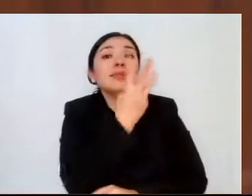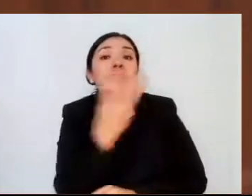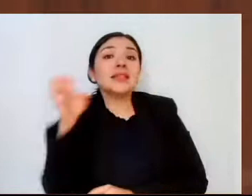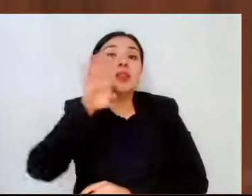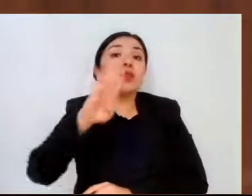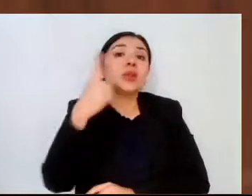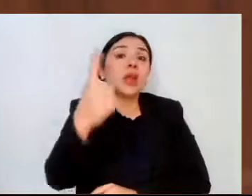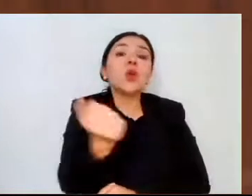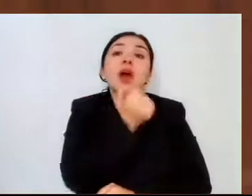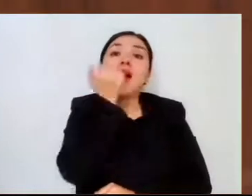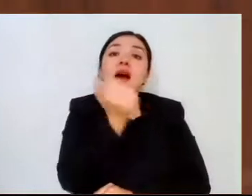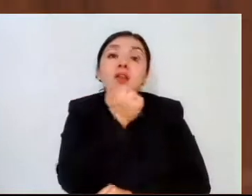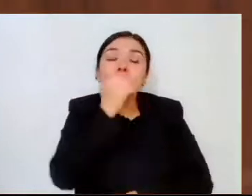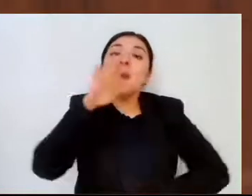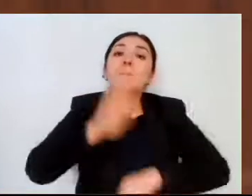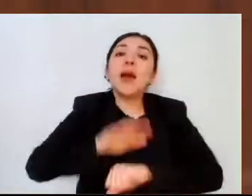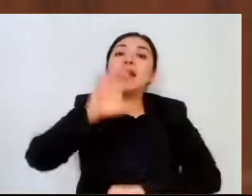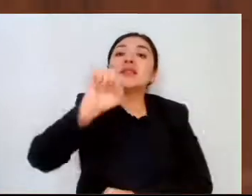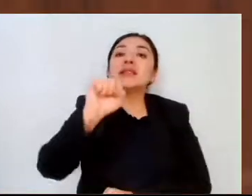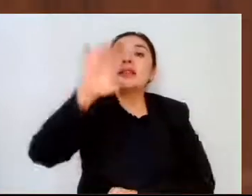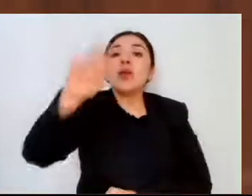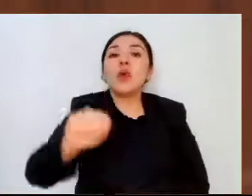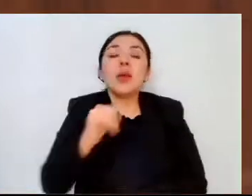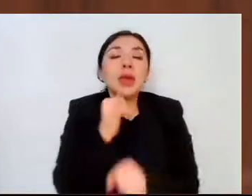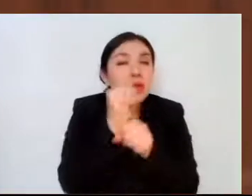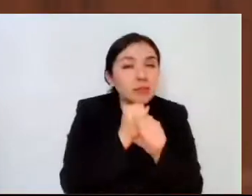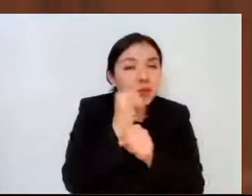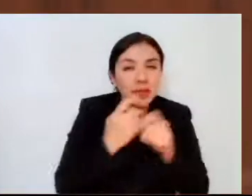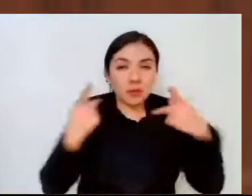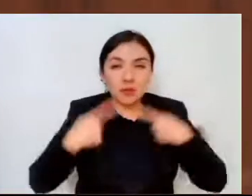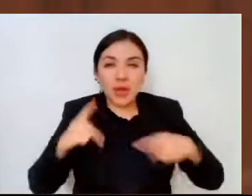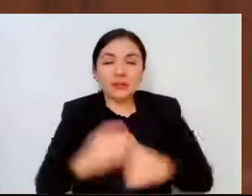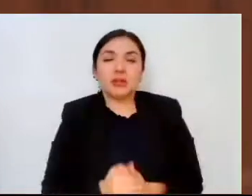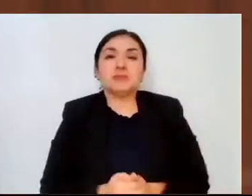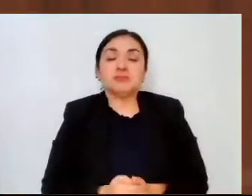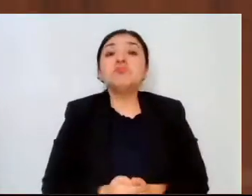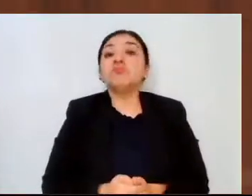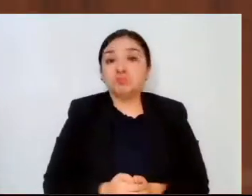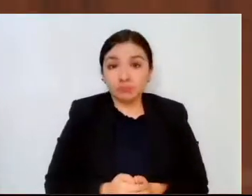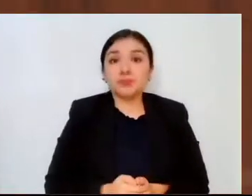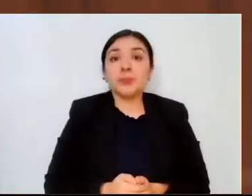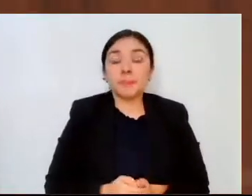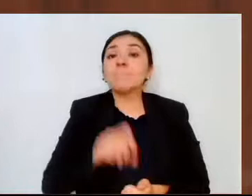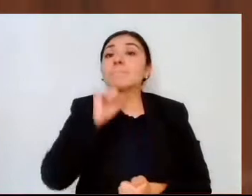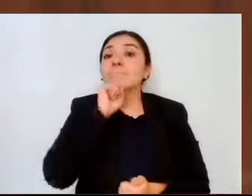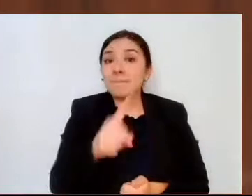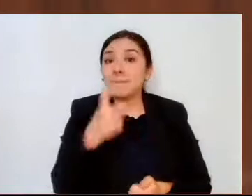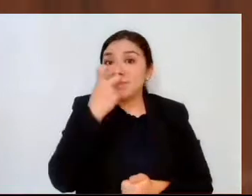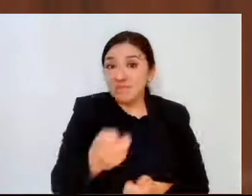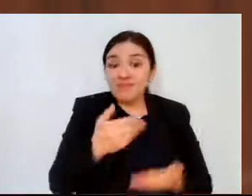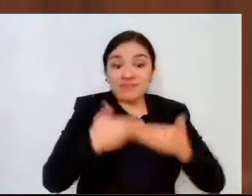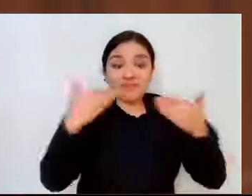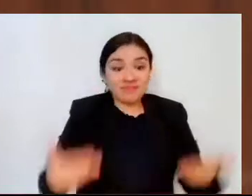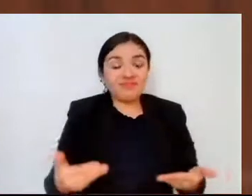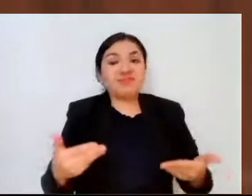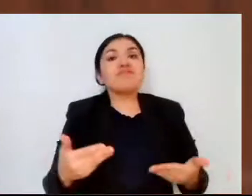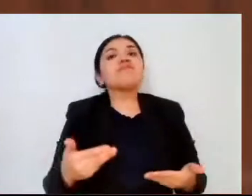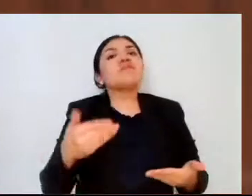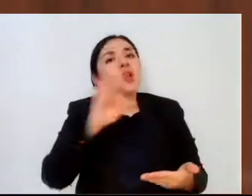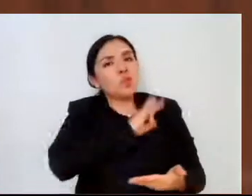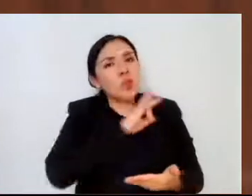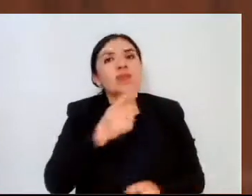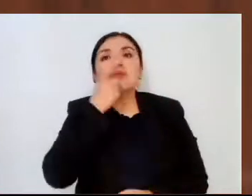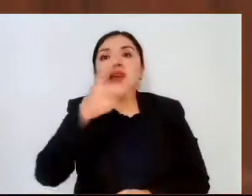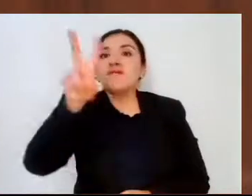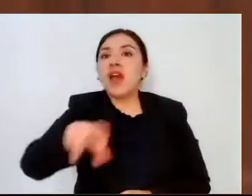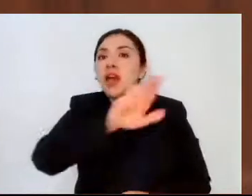alumnos y 69 investigadores. Hago propicio el momento para reconocer